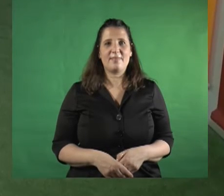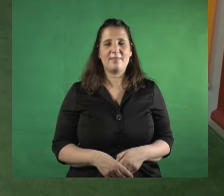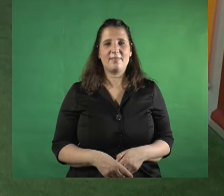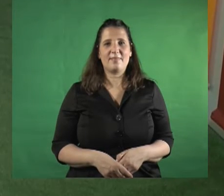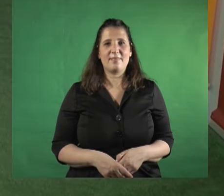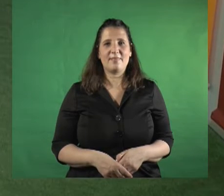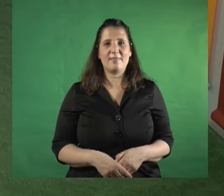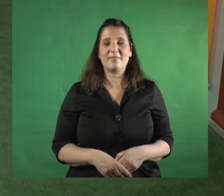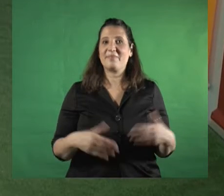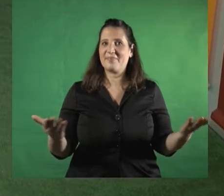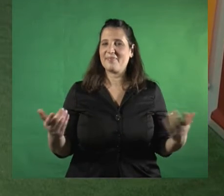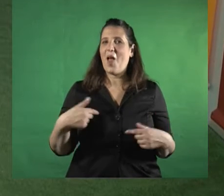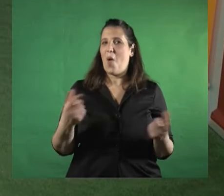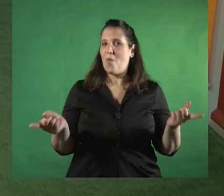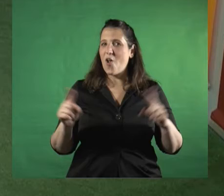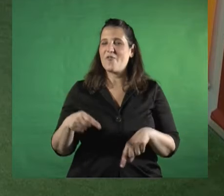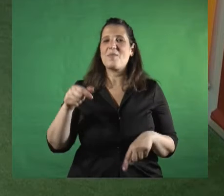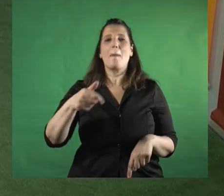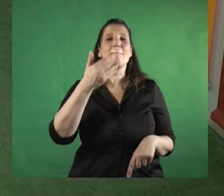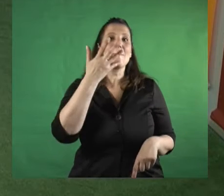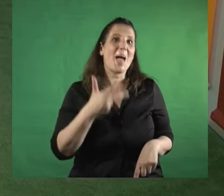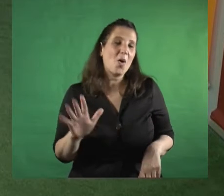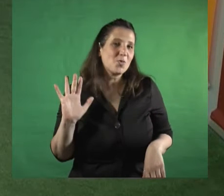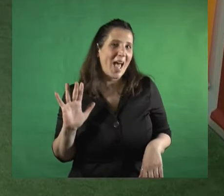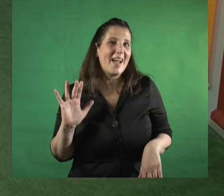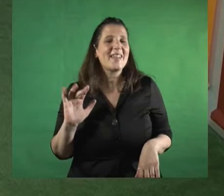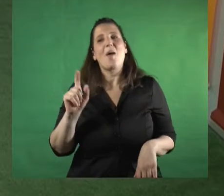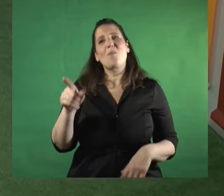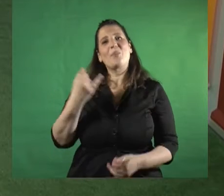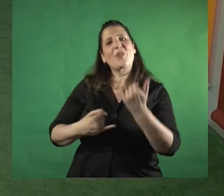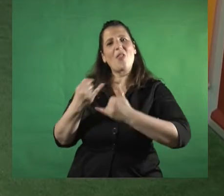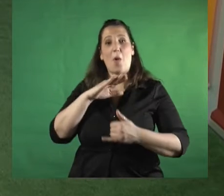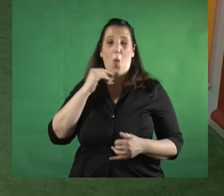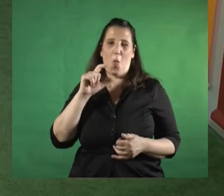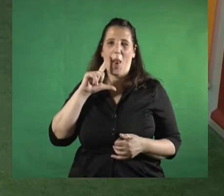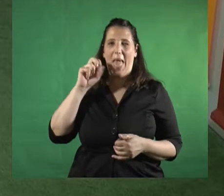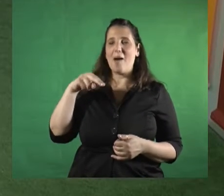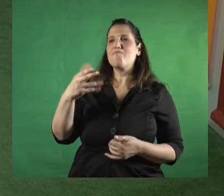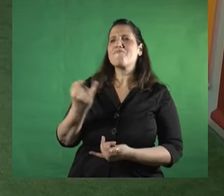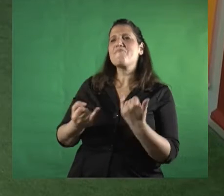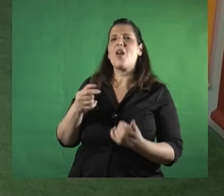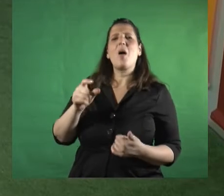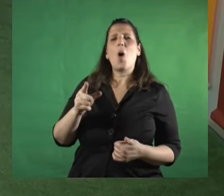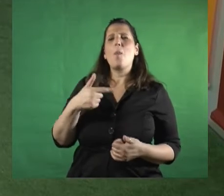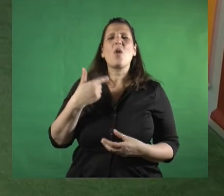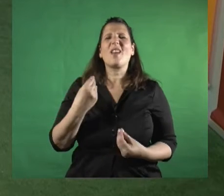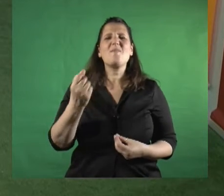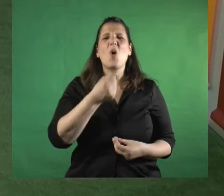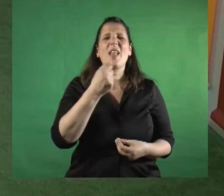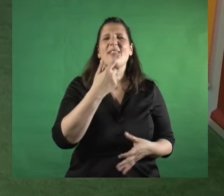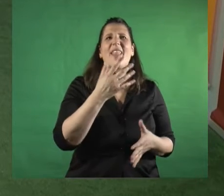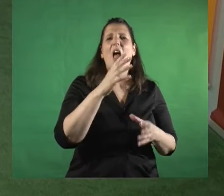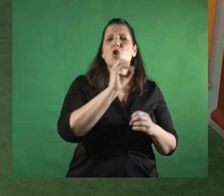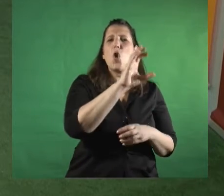bien acá estamos de vuelta me gustaría que me cuente julián porque son claves los clubes de barrio